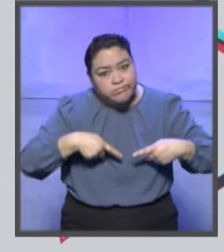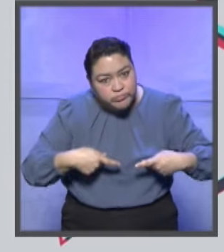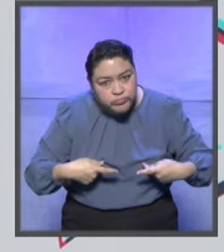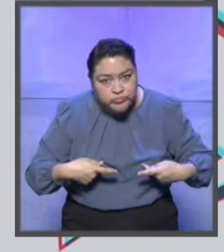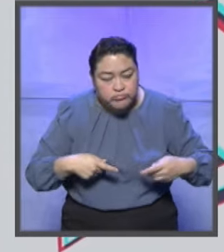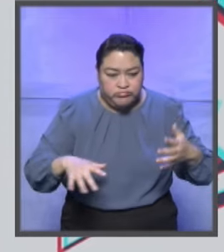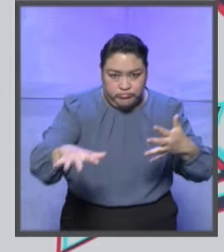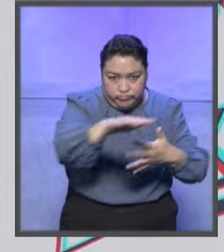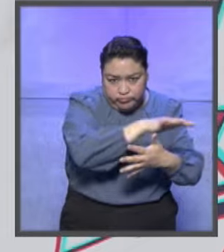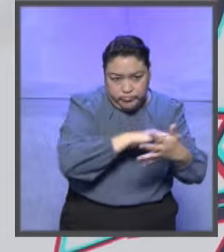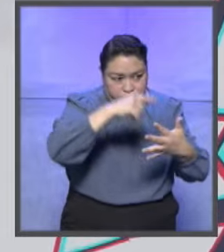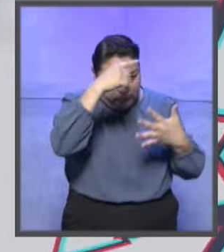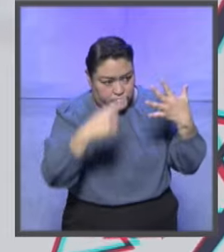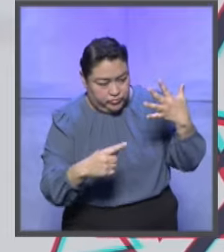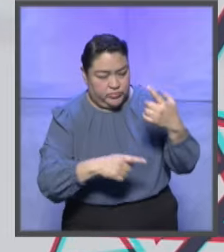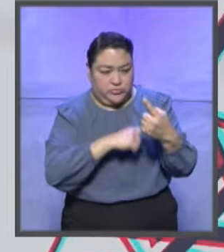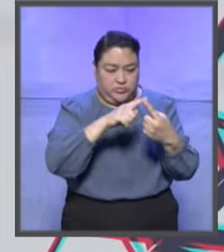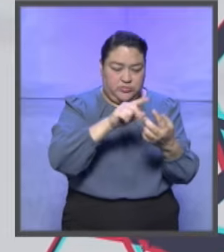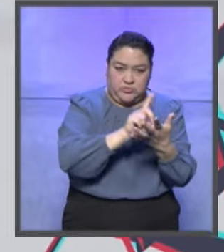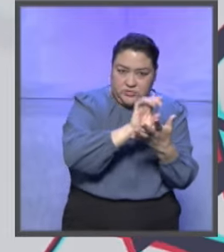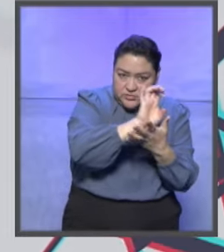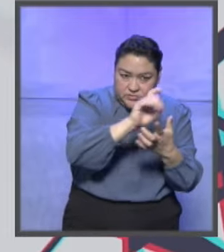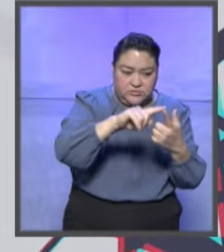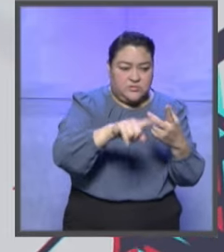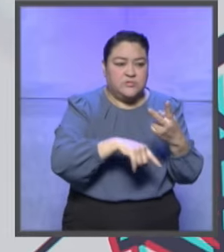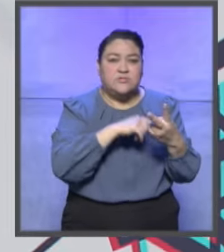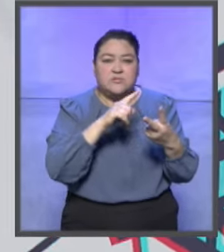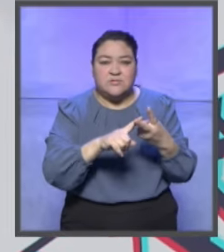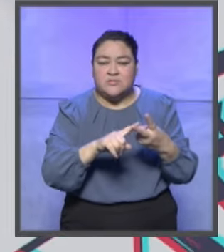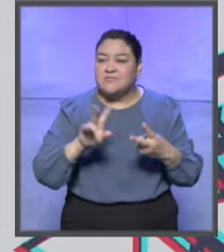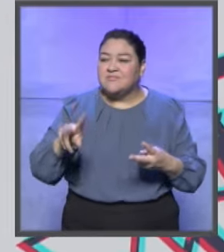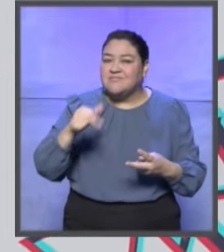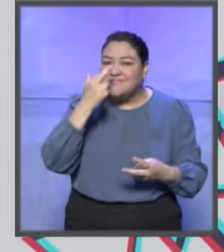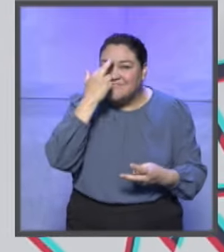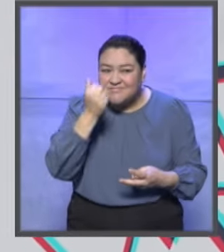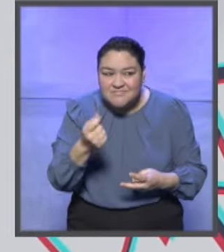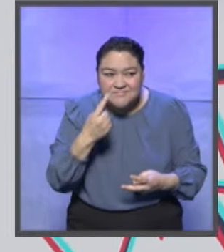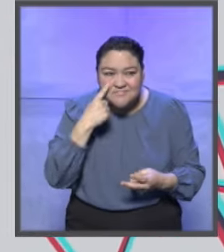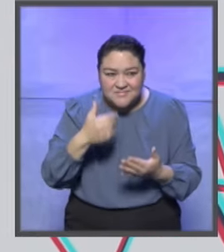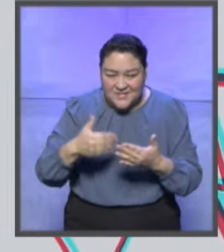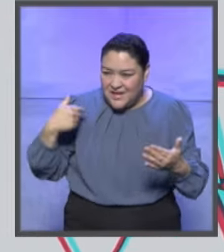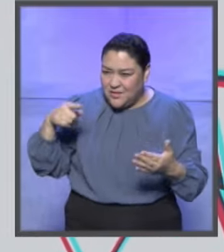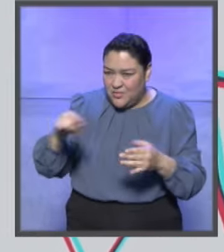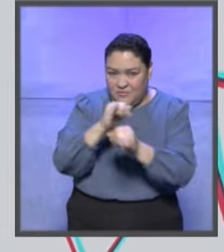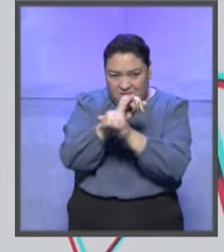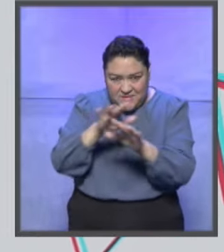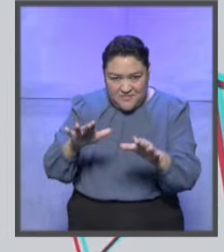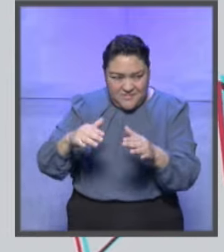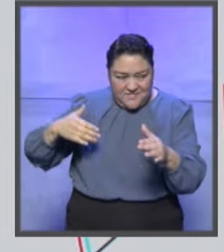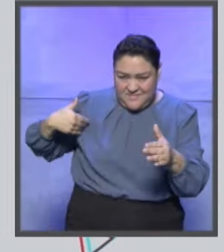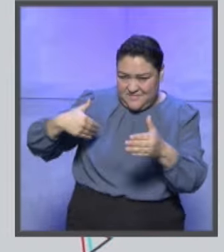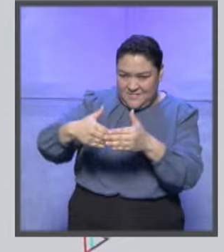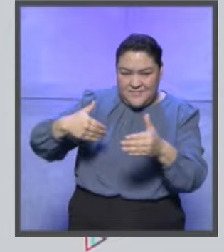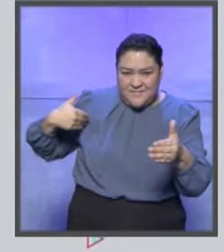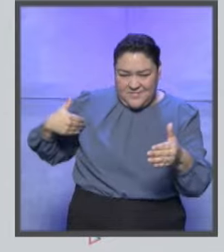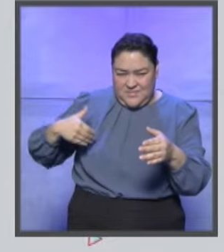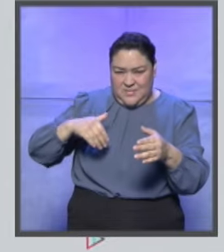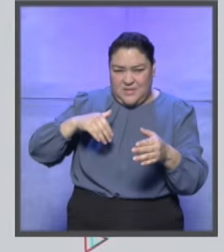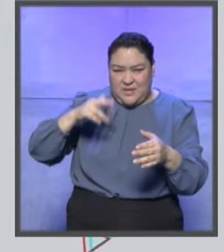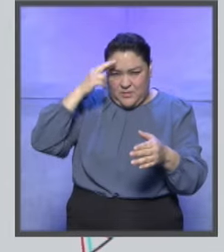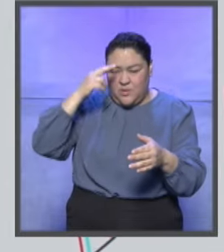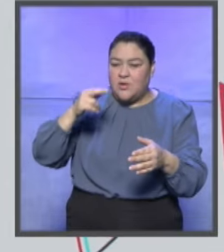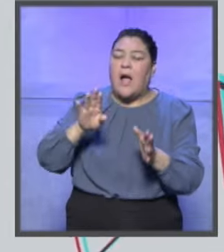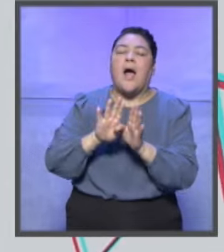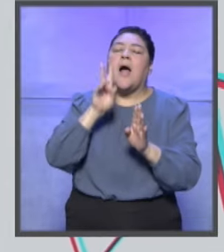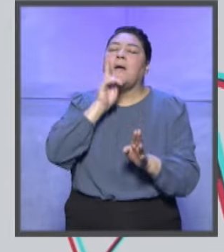en situaciones de vulnerabilidad, Personas con discapacidad. Tú mencionabas ejemplos en tu informe. Danos una muestra